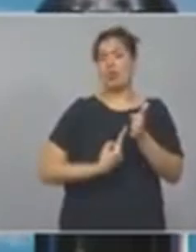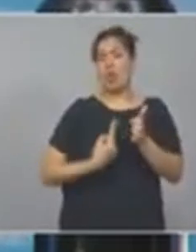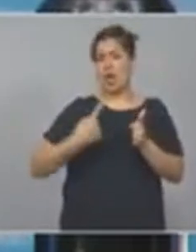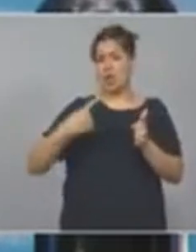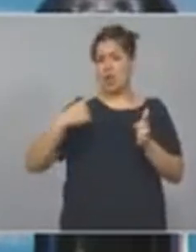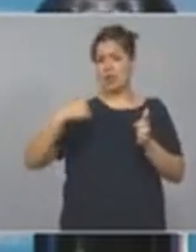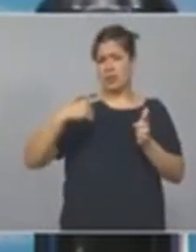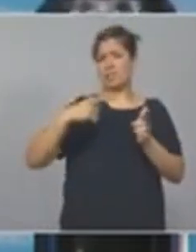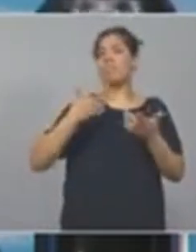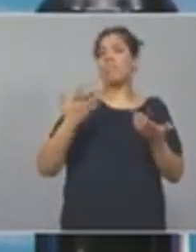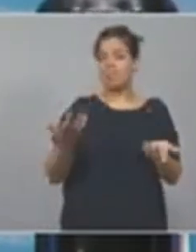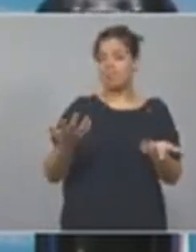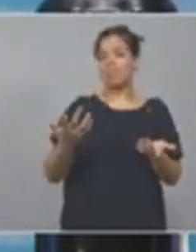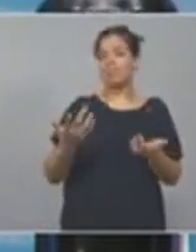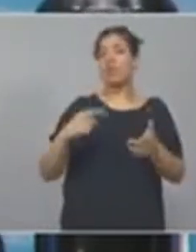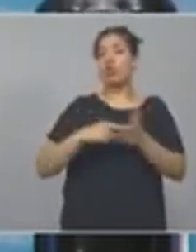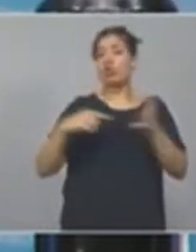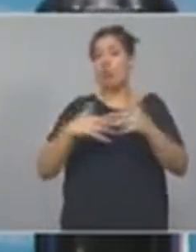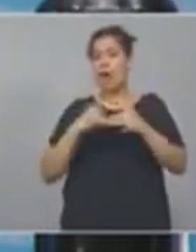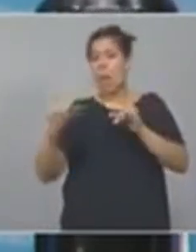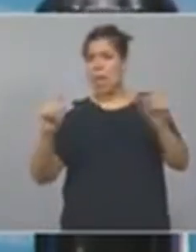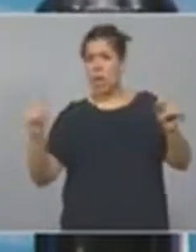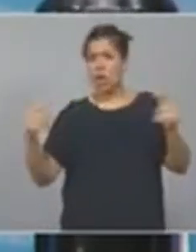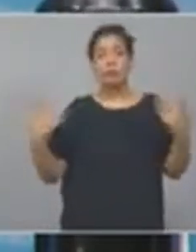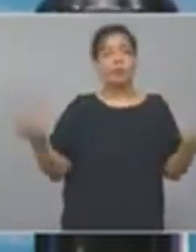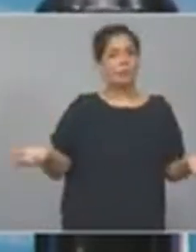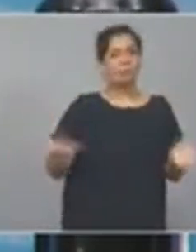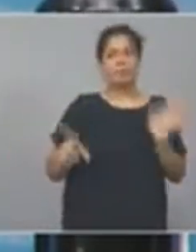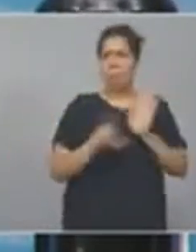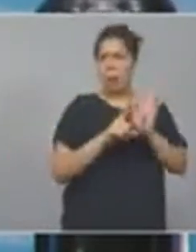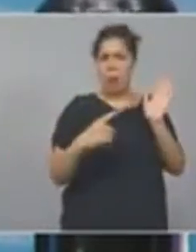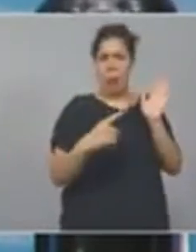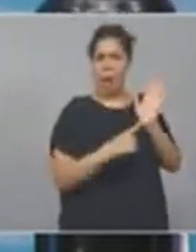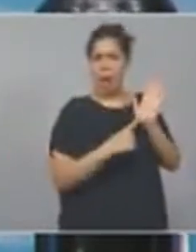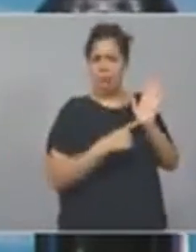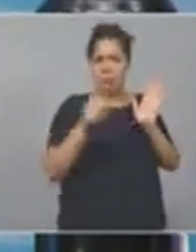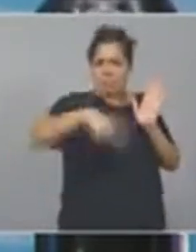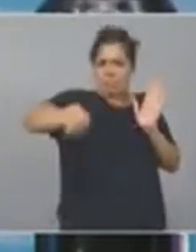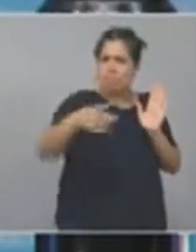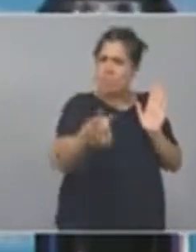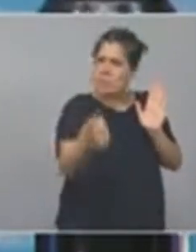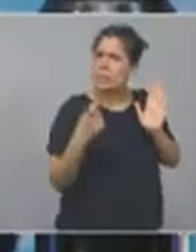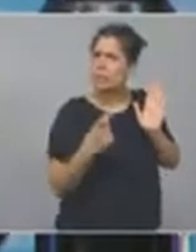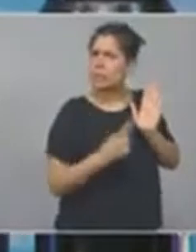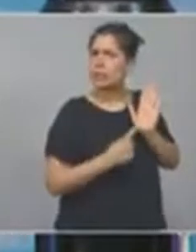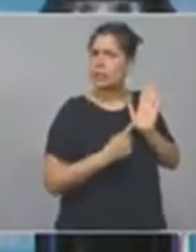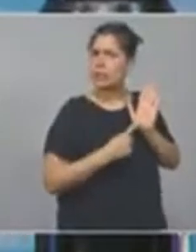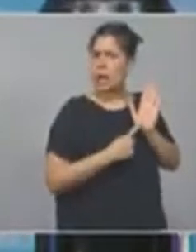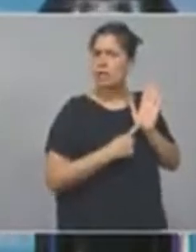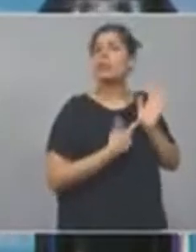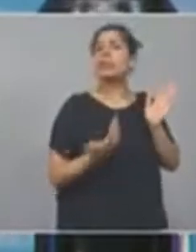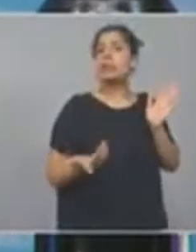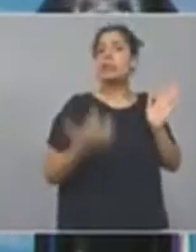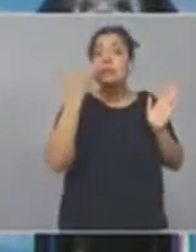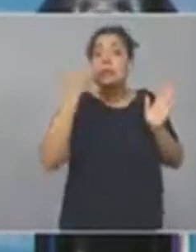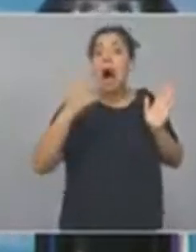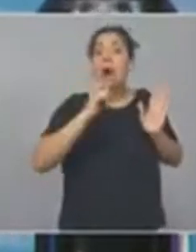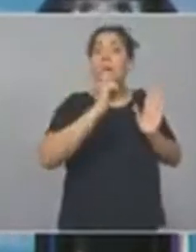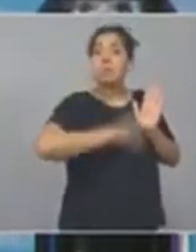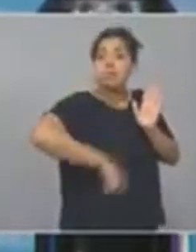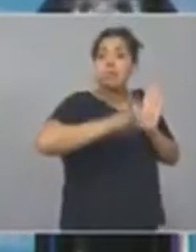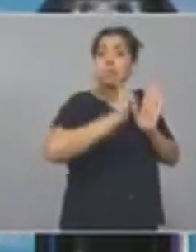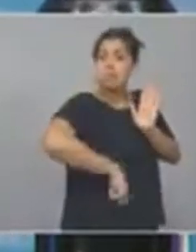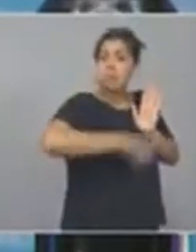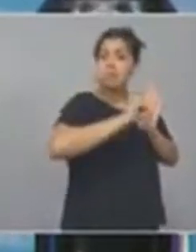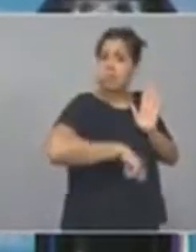de varios consensos sucesivos, esto es ley, esto está reconocido por el Congreso, está firmado por todas las